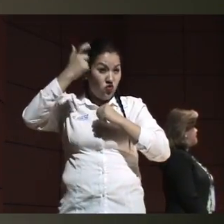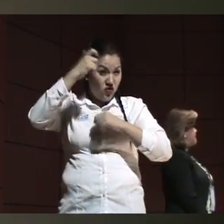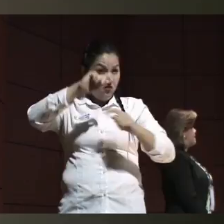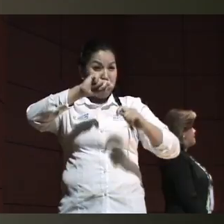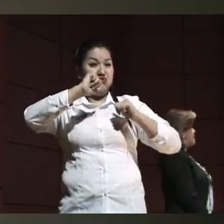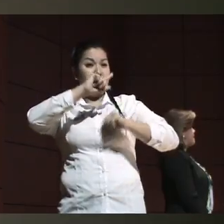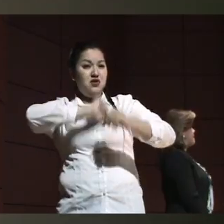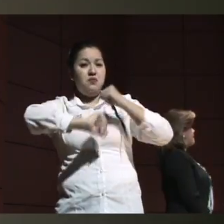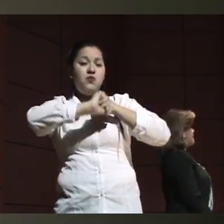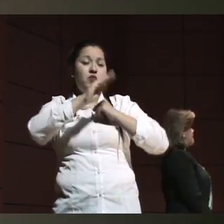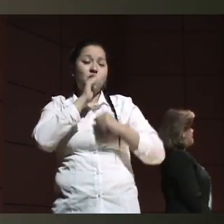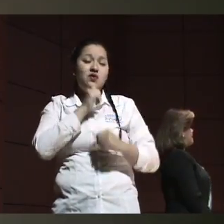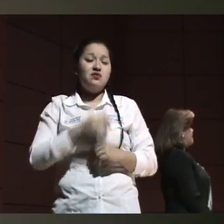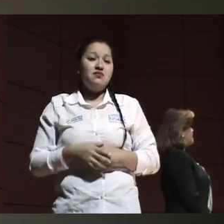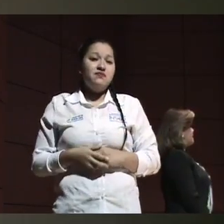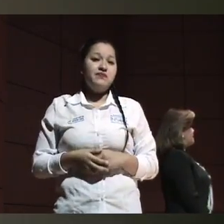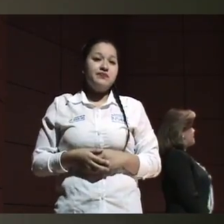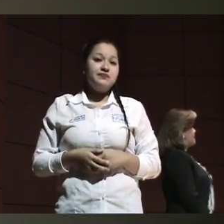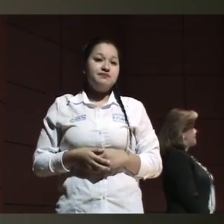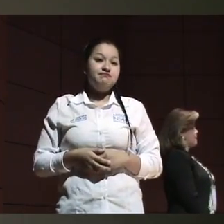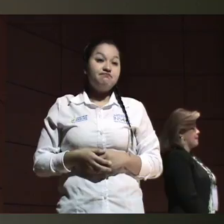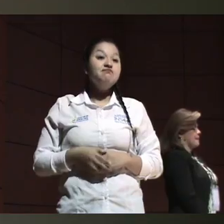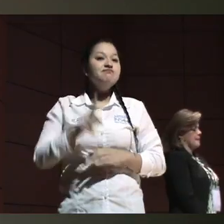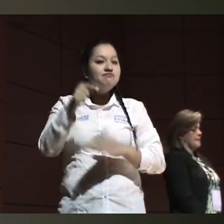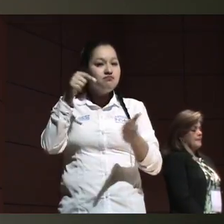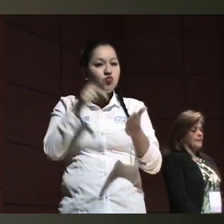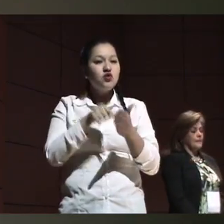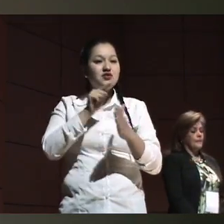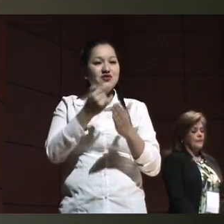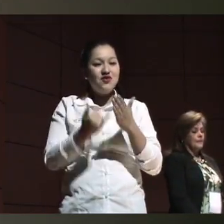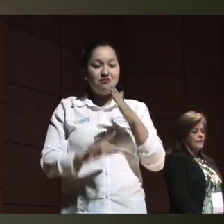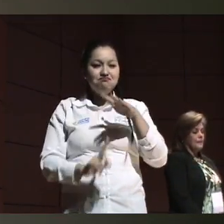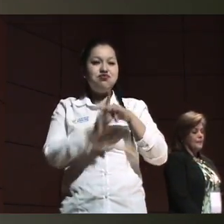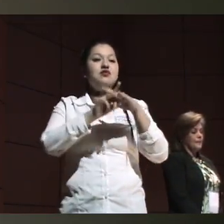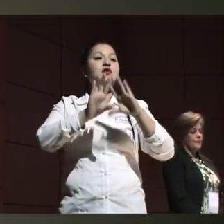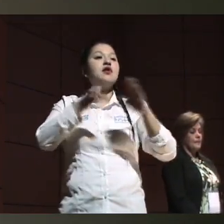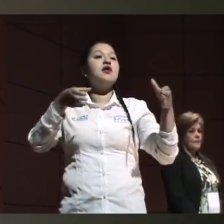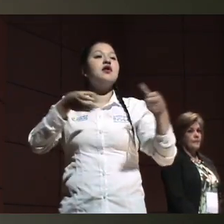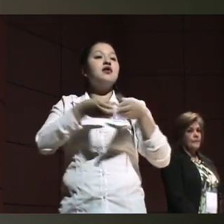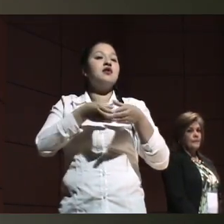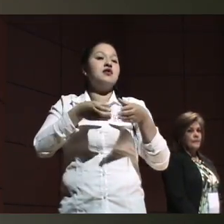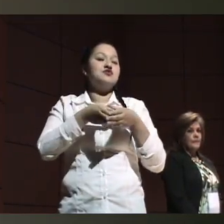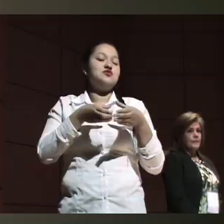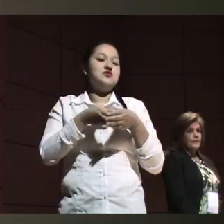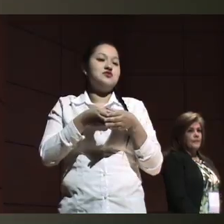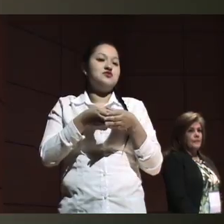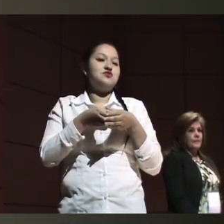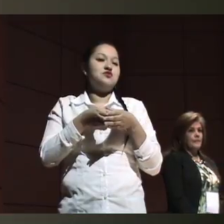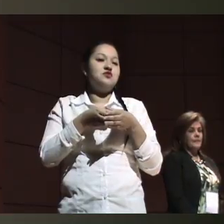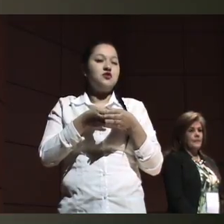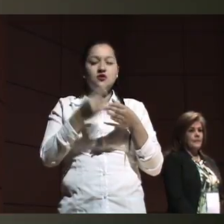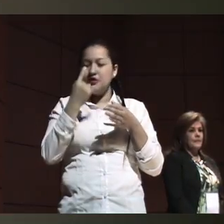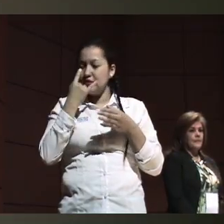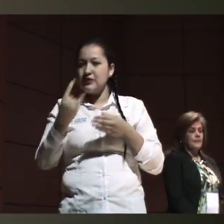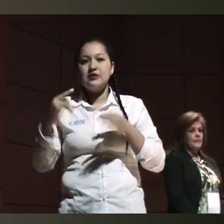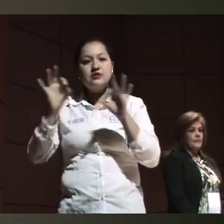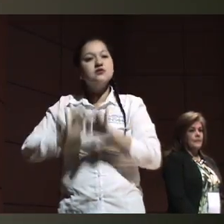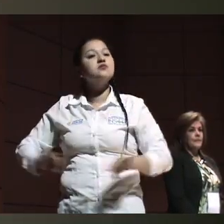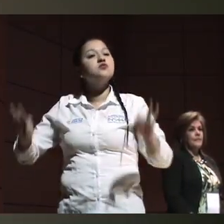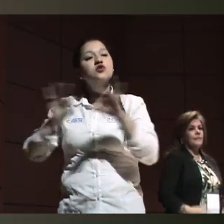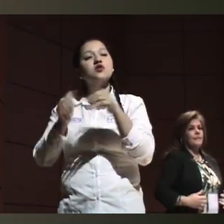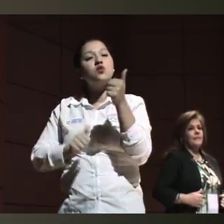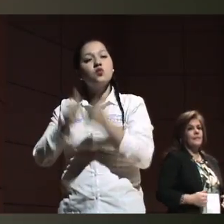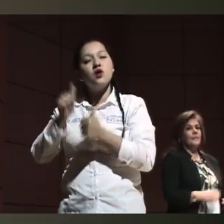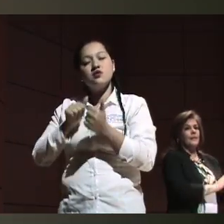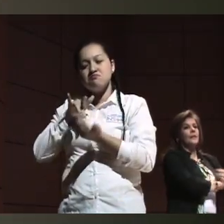como la asociación. Nuestra asociación ACERA tiene el interés muy importante participar en